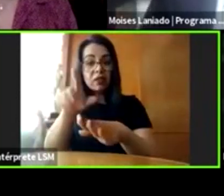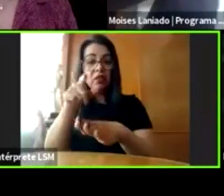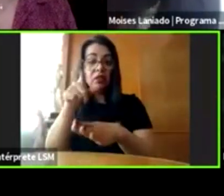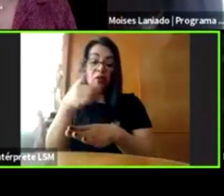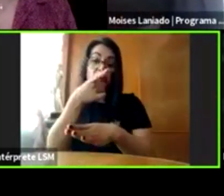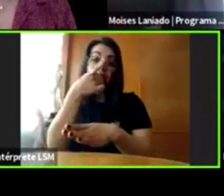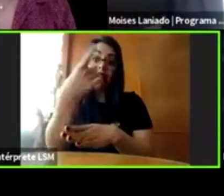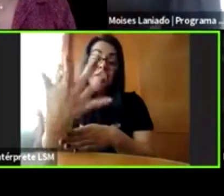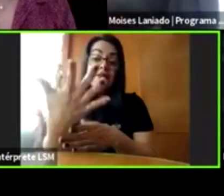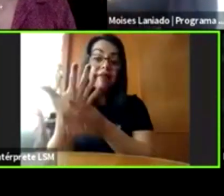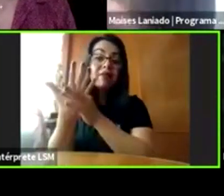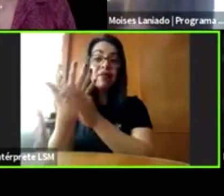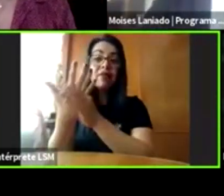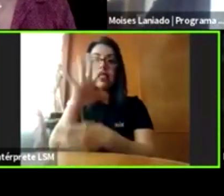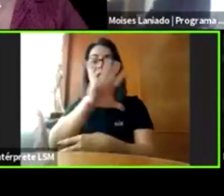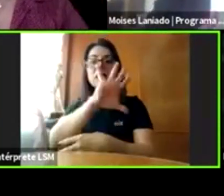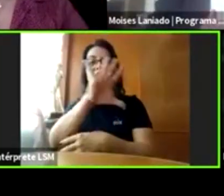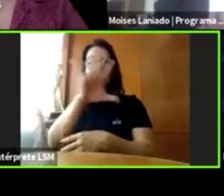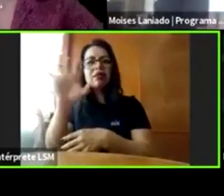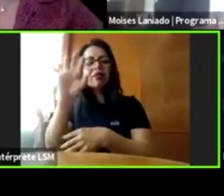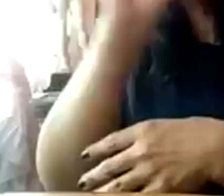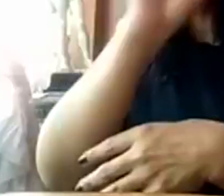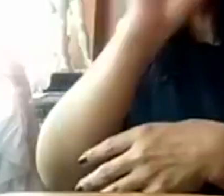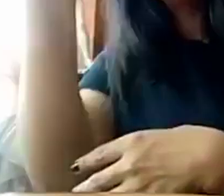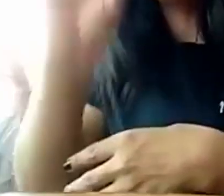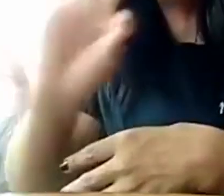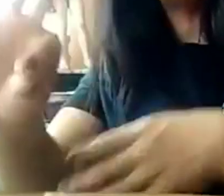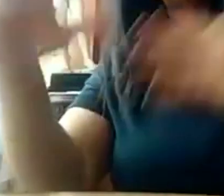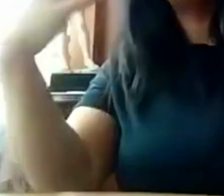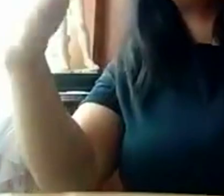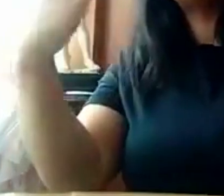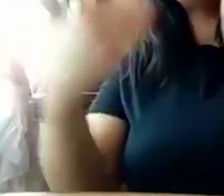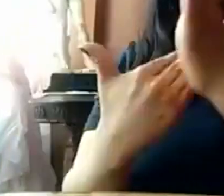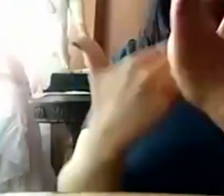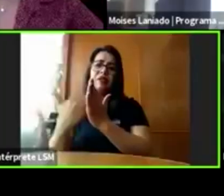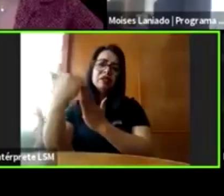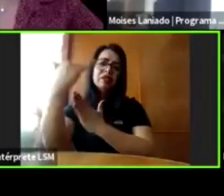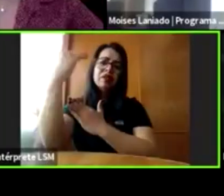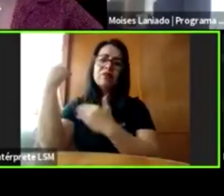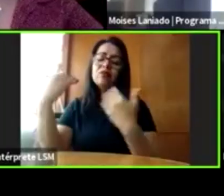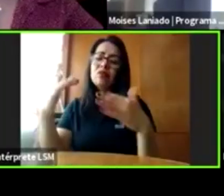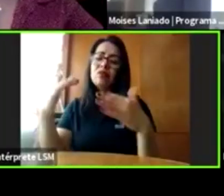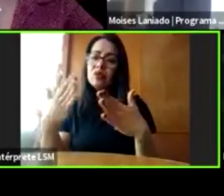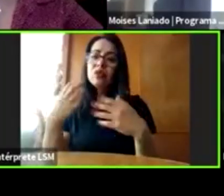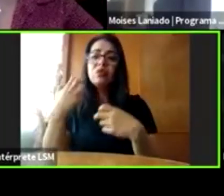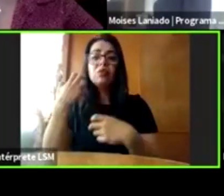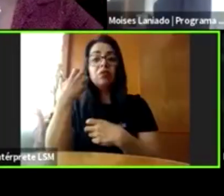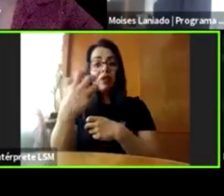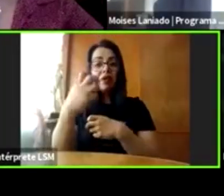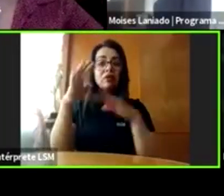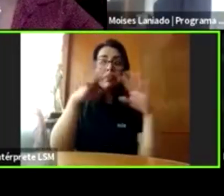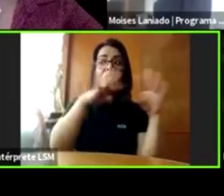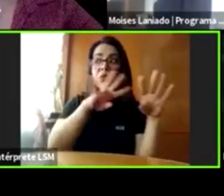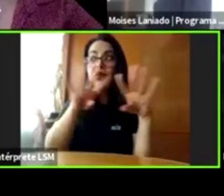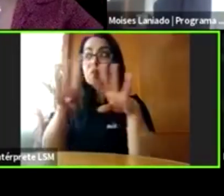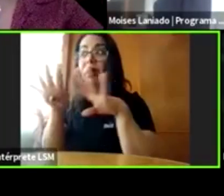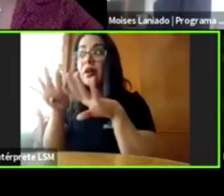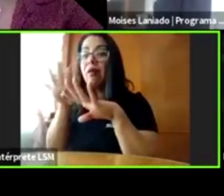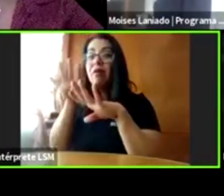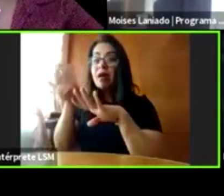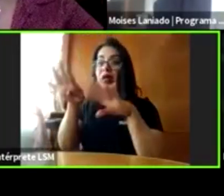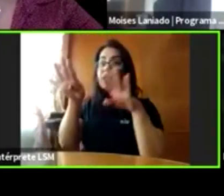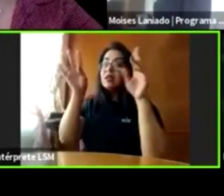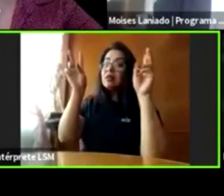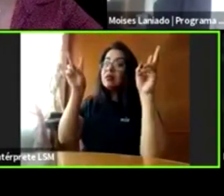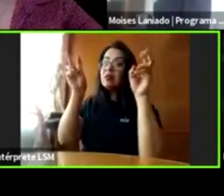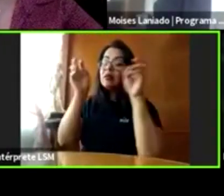en esta época de pandemia. Bueno, pues nos hace eso, voltear a ver y el por qué tenemos que estar hablando de esto en este